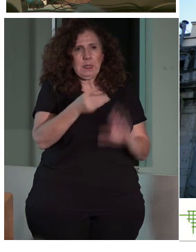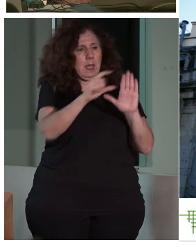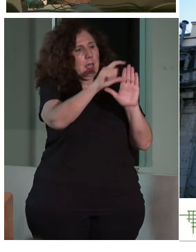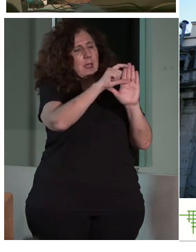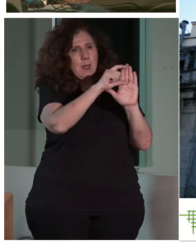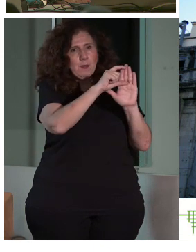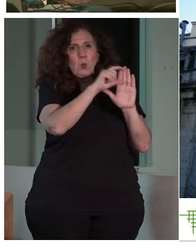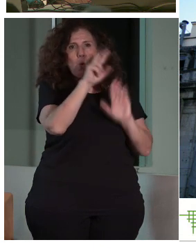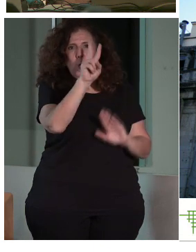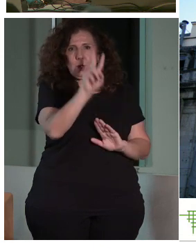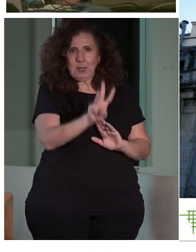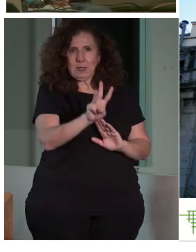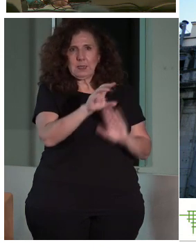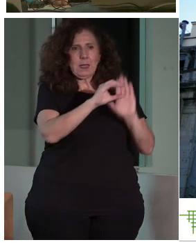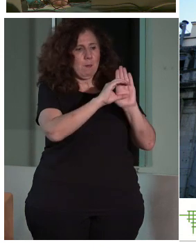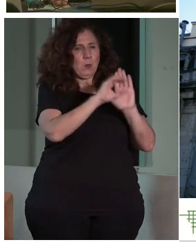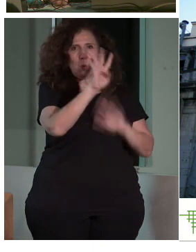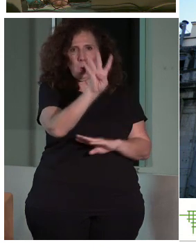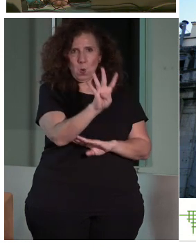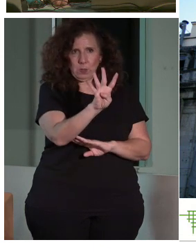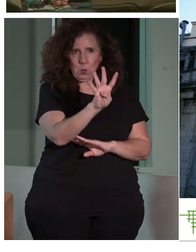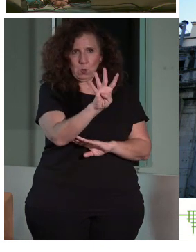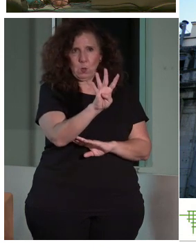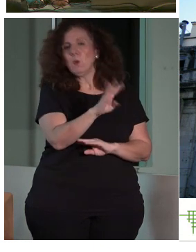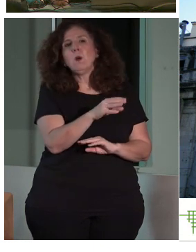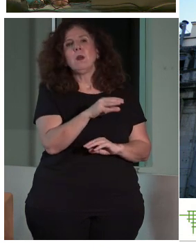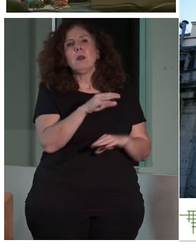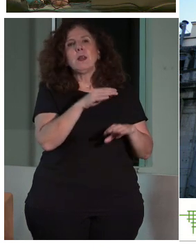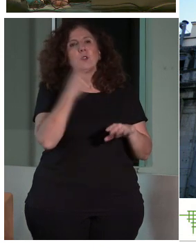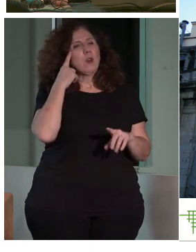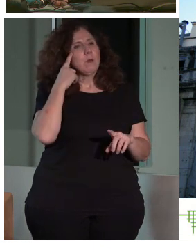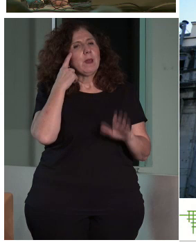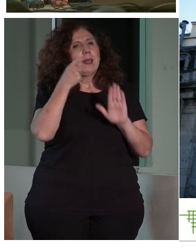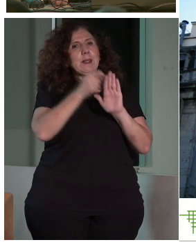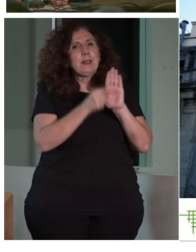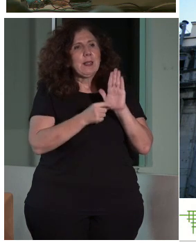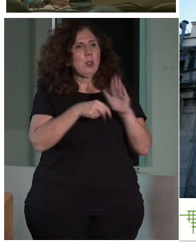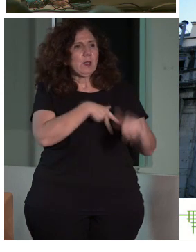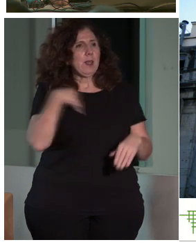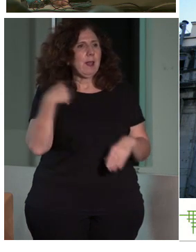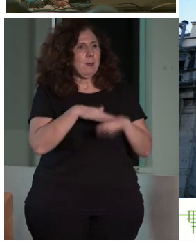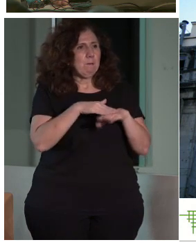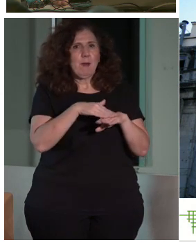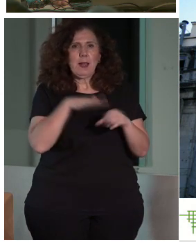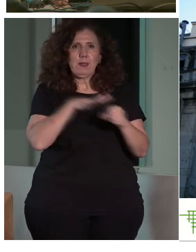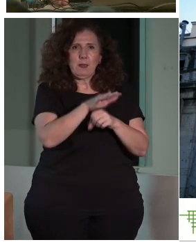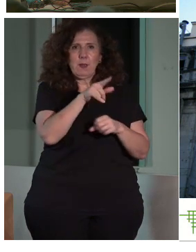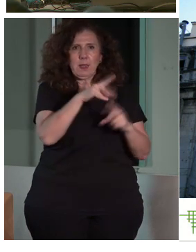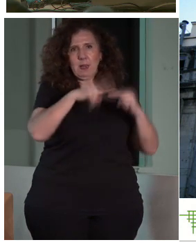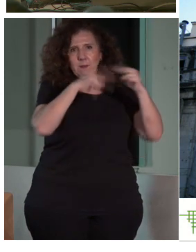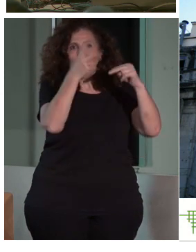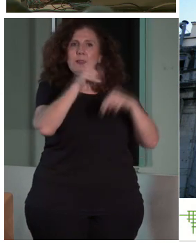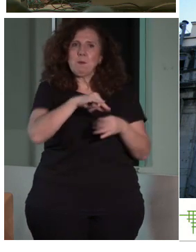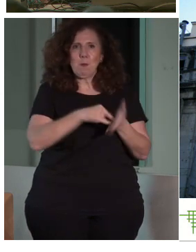y el capítulo cuatro, ¿no?, que son los criterios generales, estratégicos y relativos a la intervención y la metodología, ¿de acuerdo?